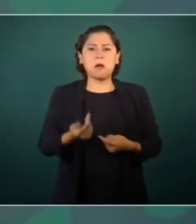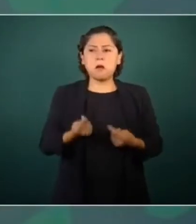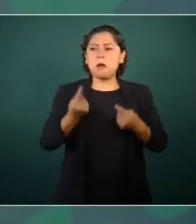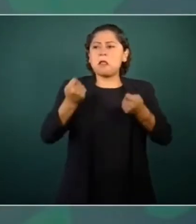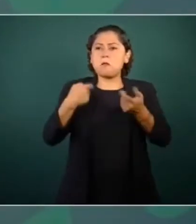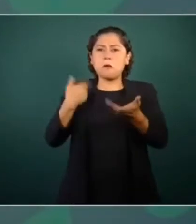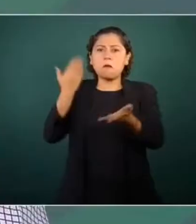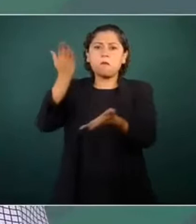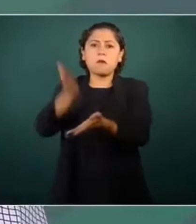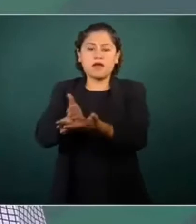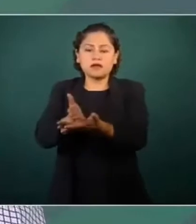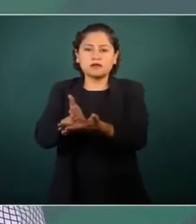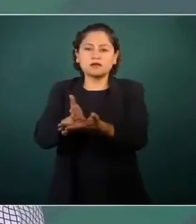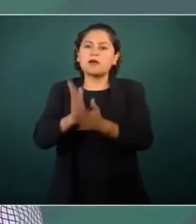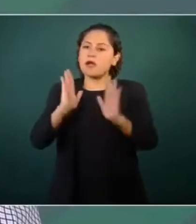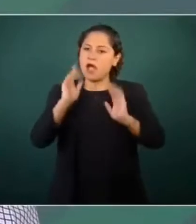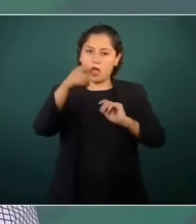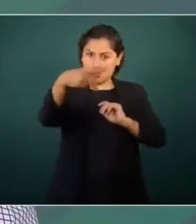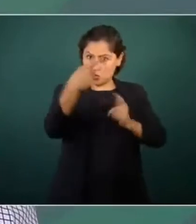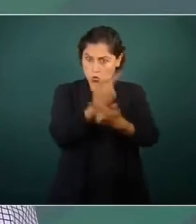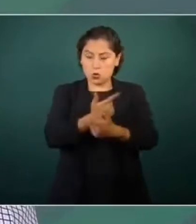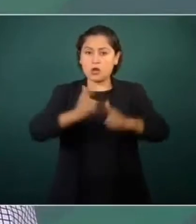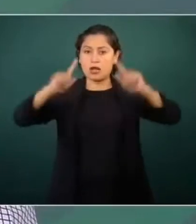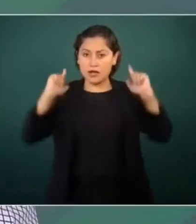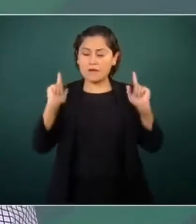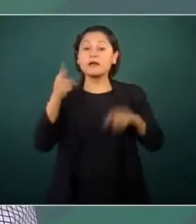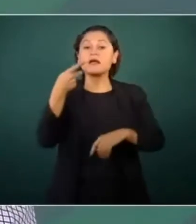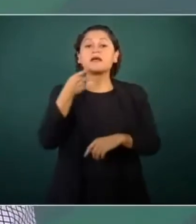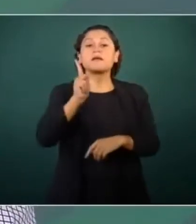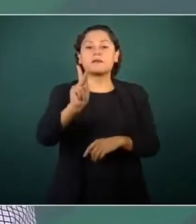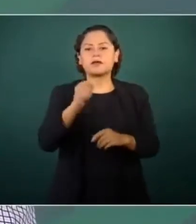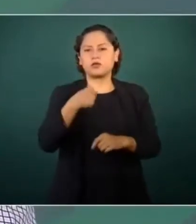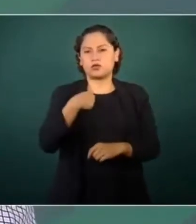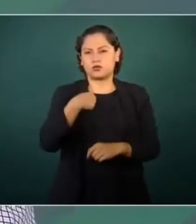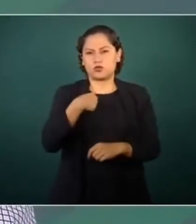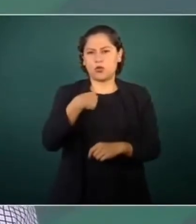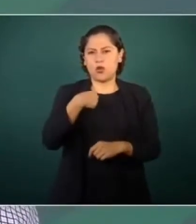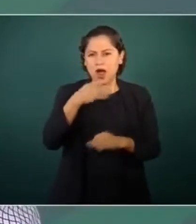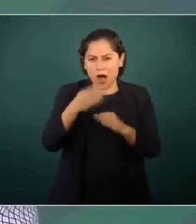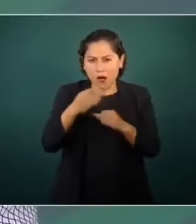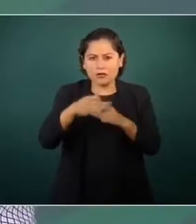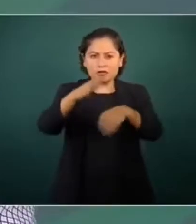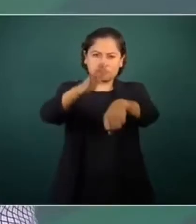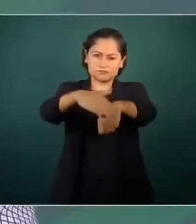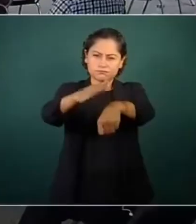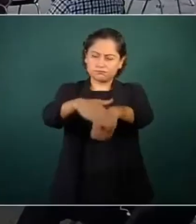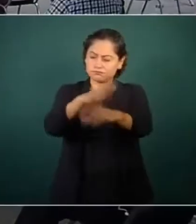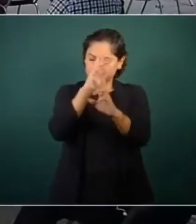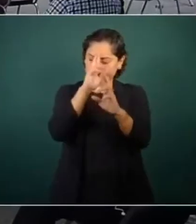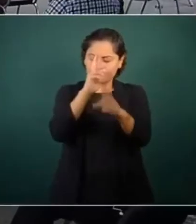un llamado de manera respetuosa